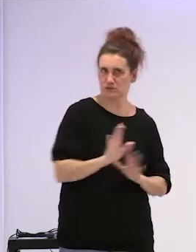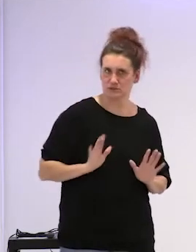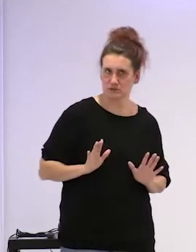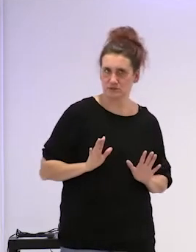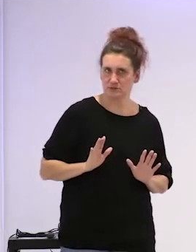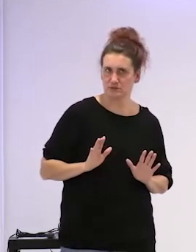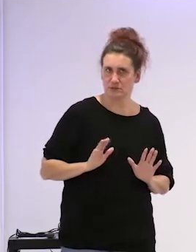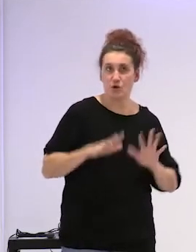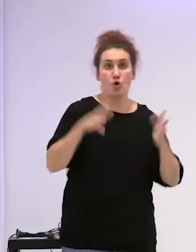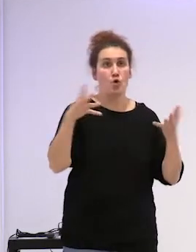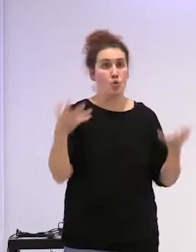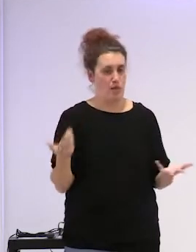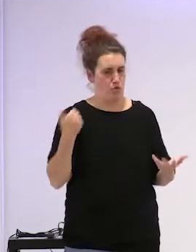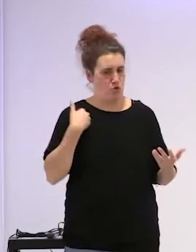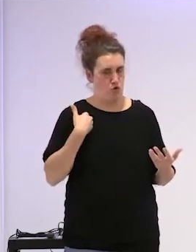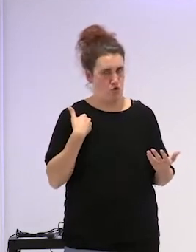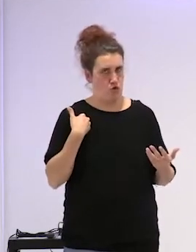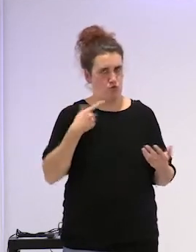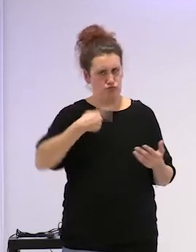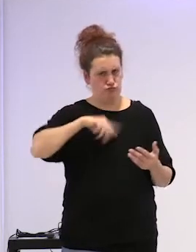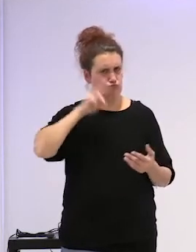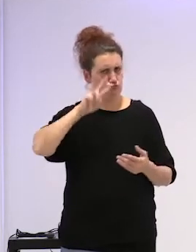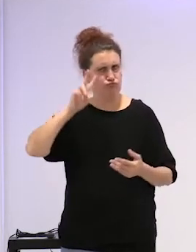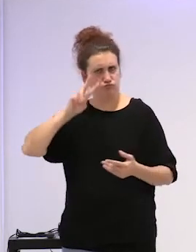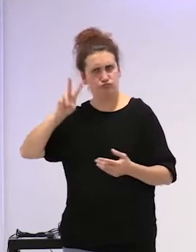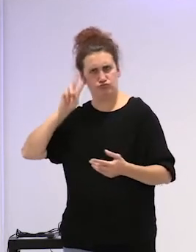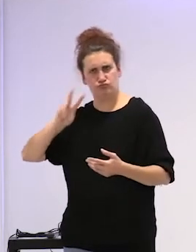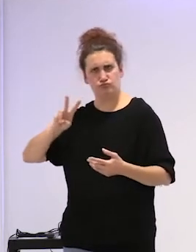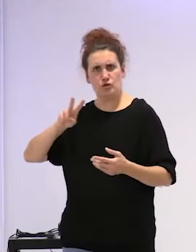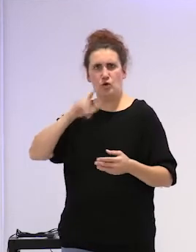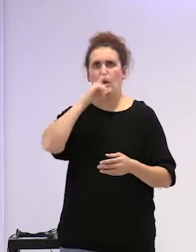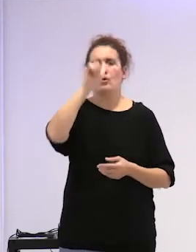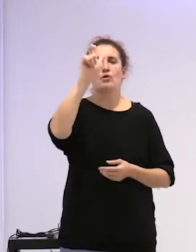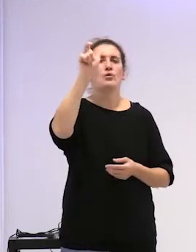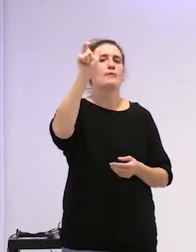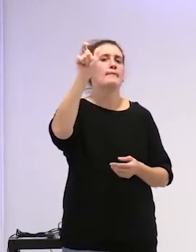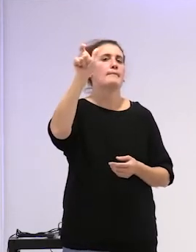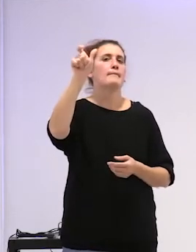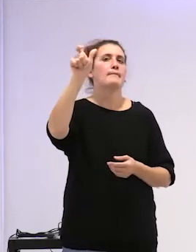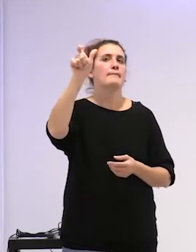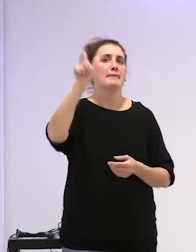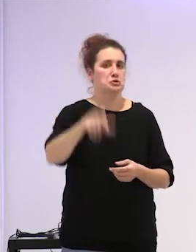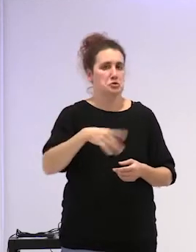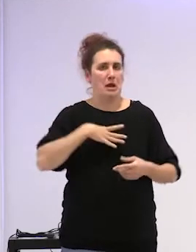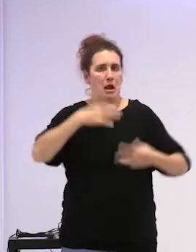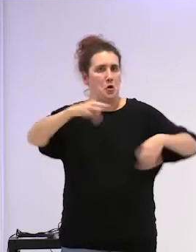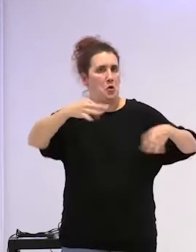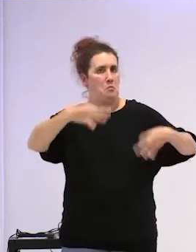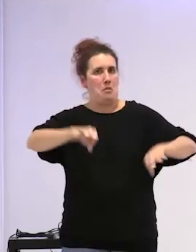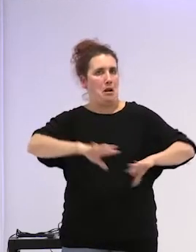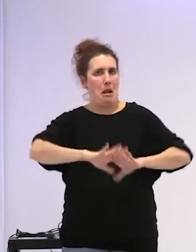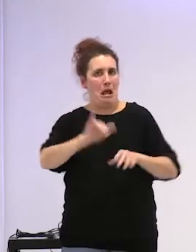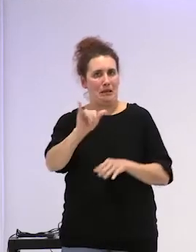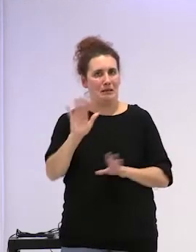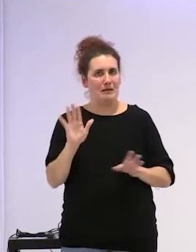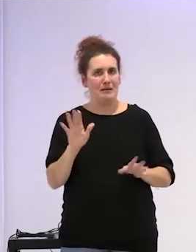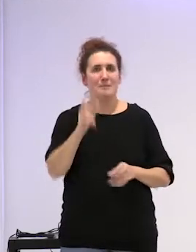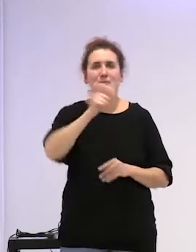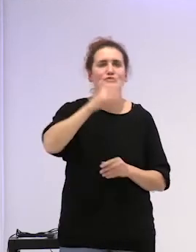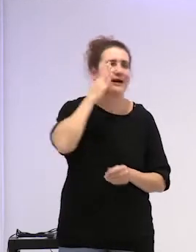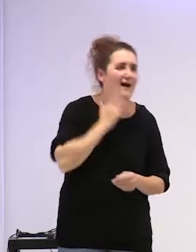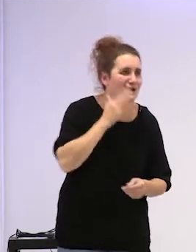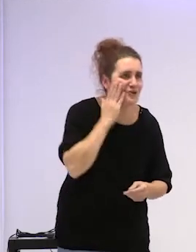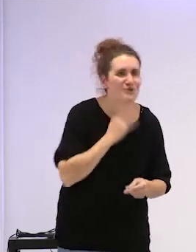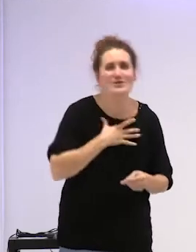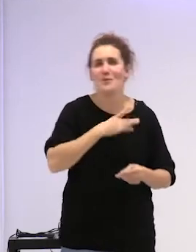cuando ya lo hemos visto cuando es aquel o sea es la persona más normal del mundo es una persona afectuosa